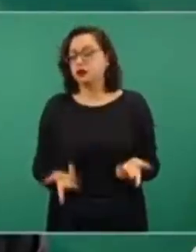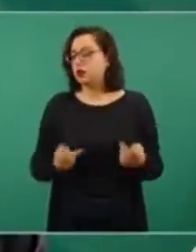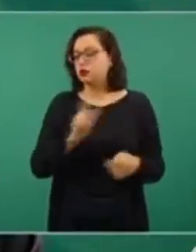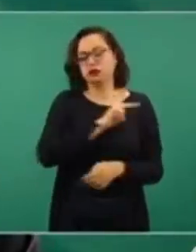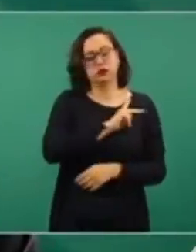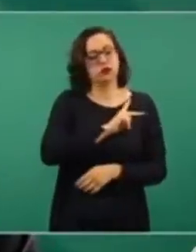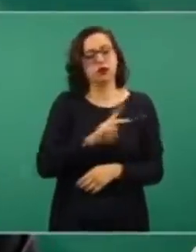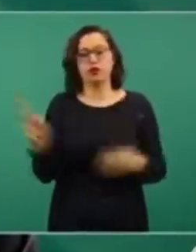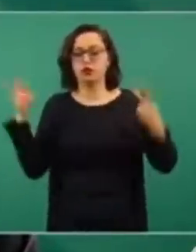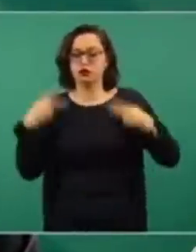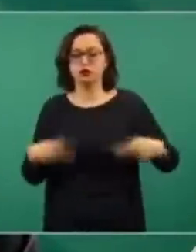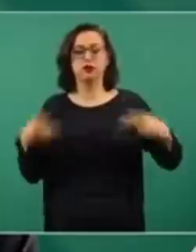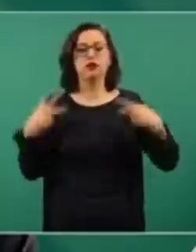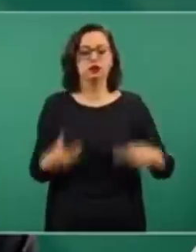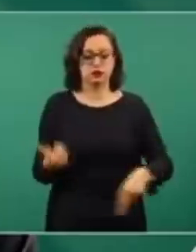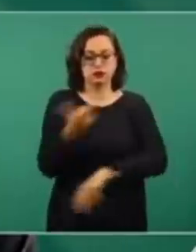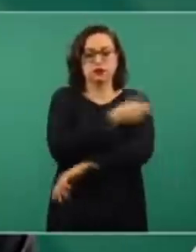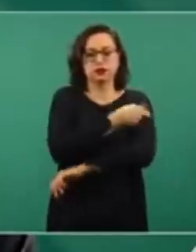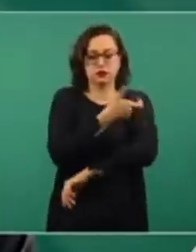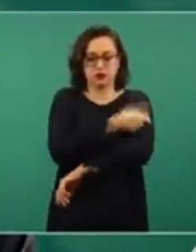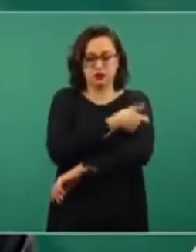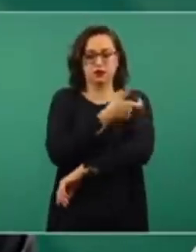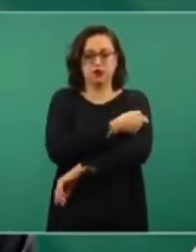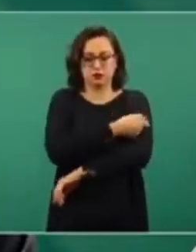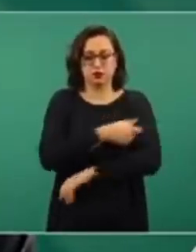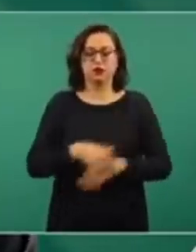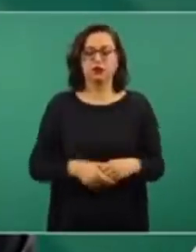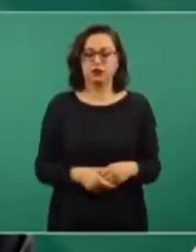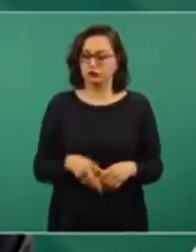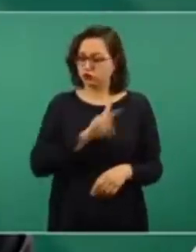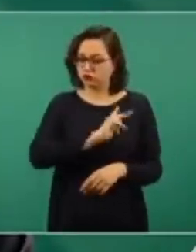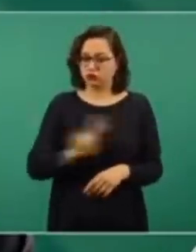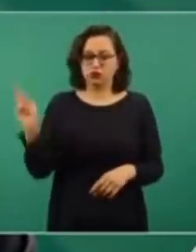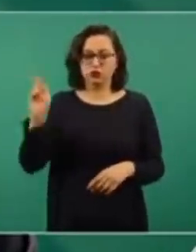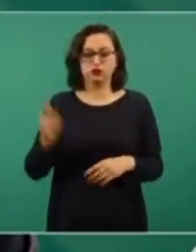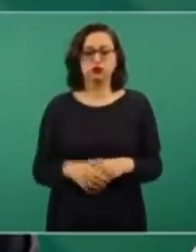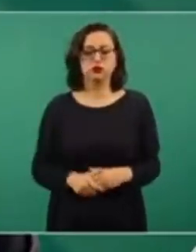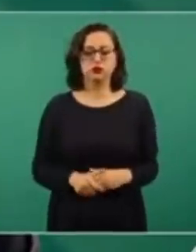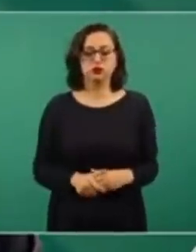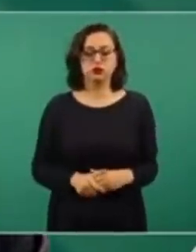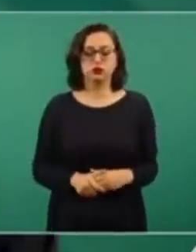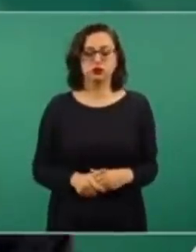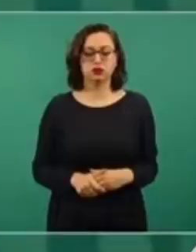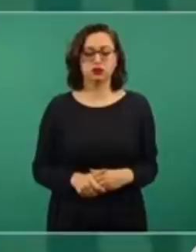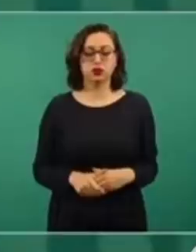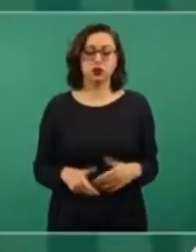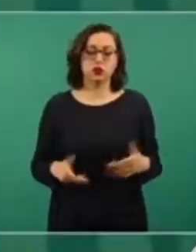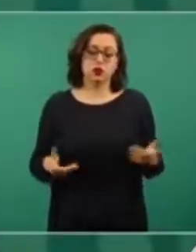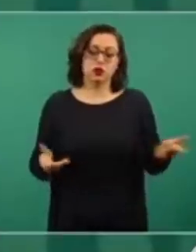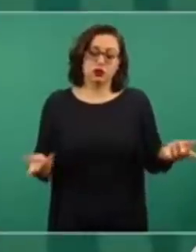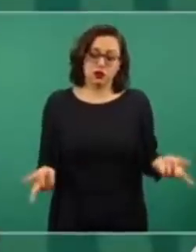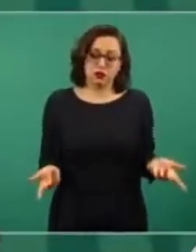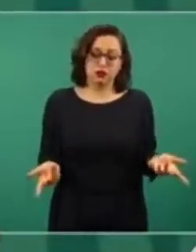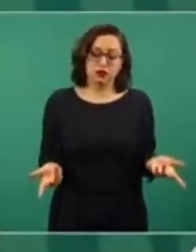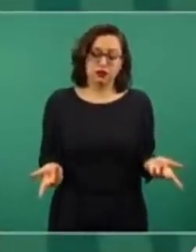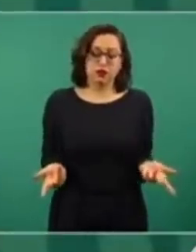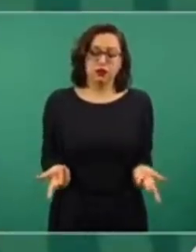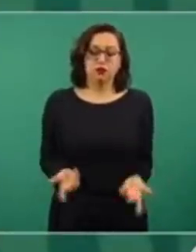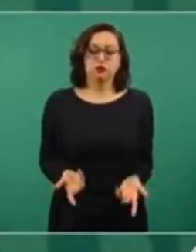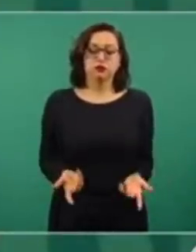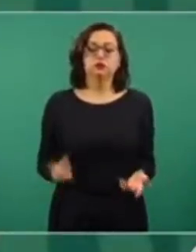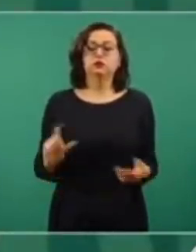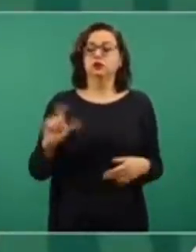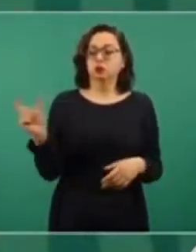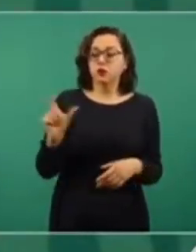todos van a ser vacunados, todos. Va a depender de